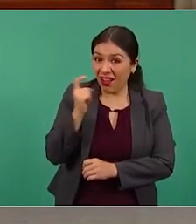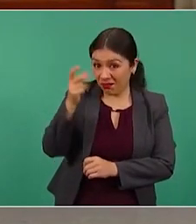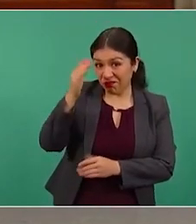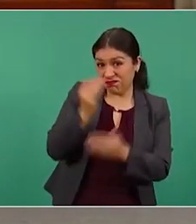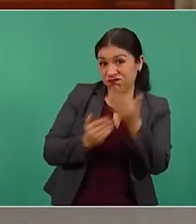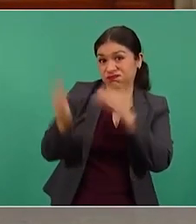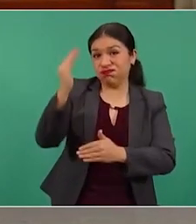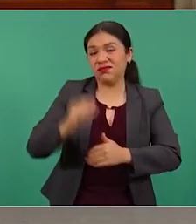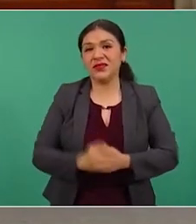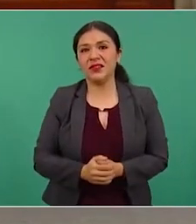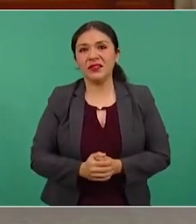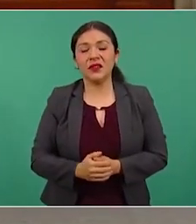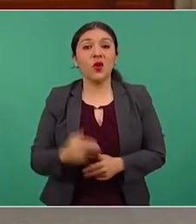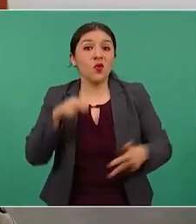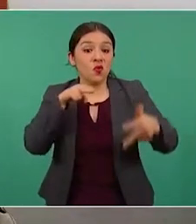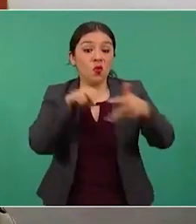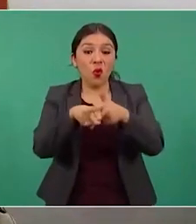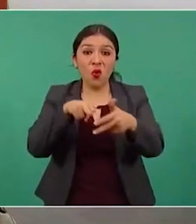homicida,